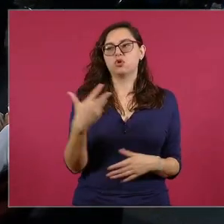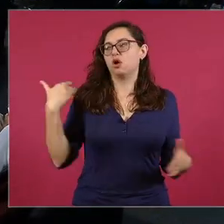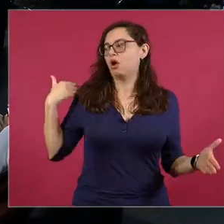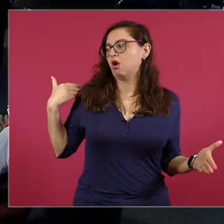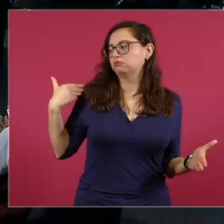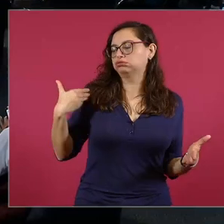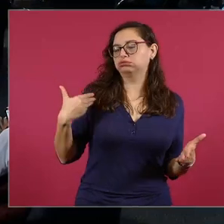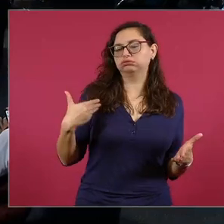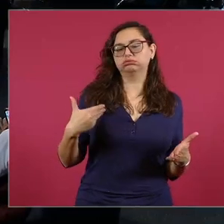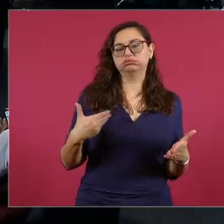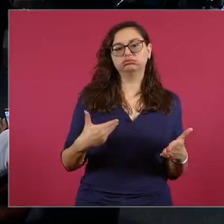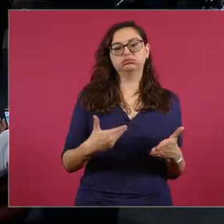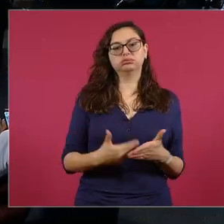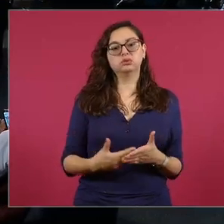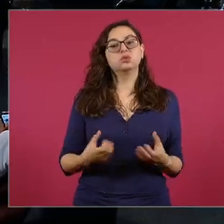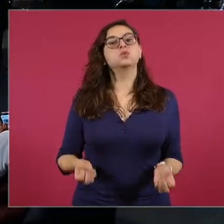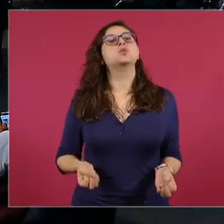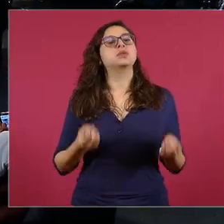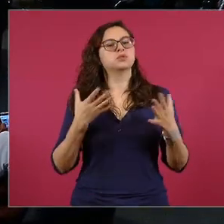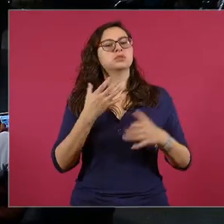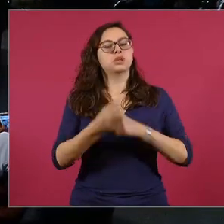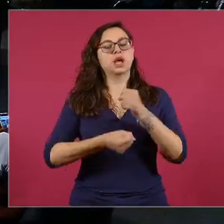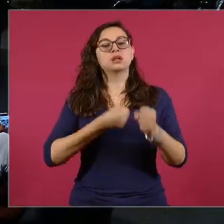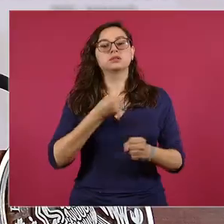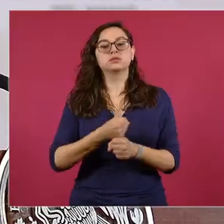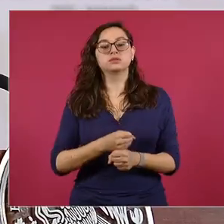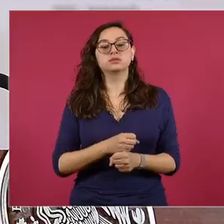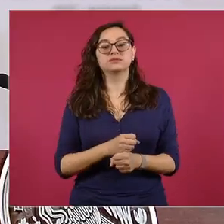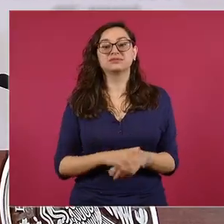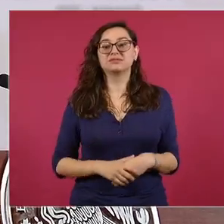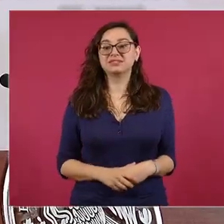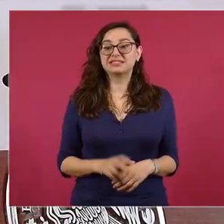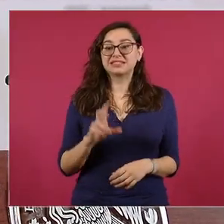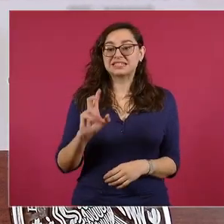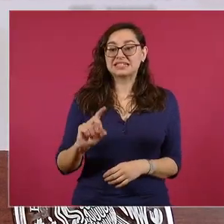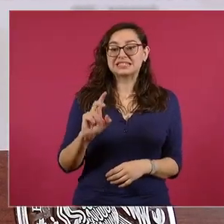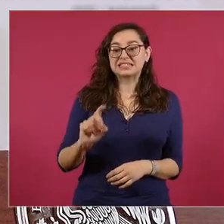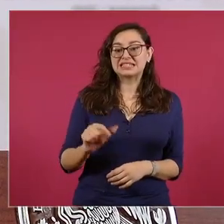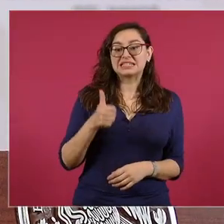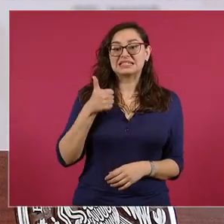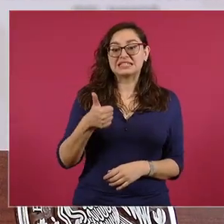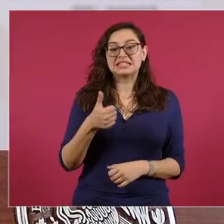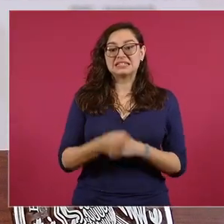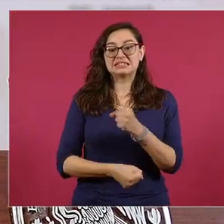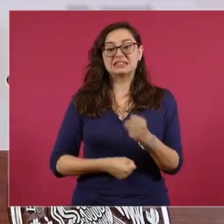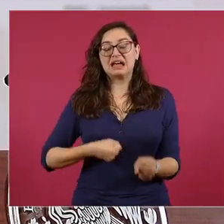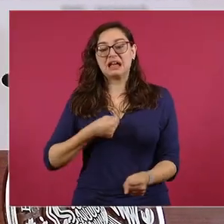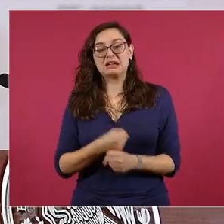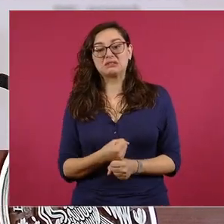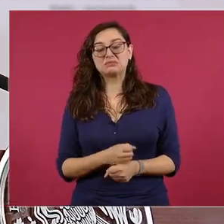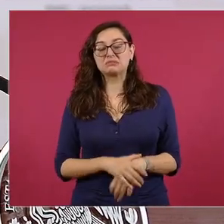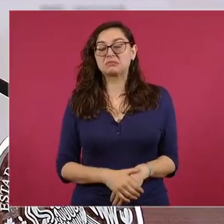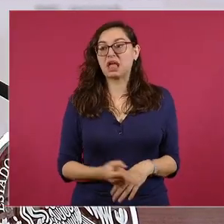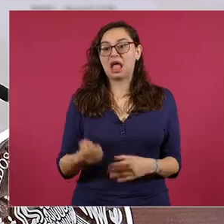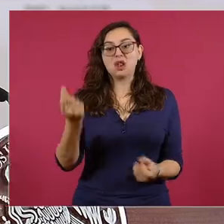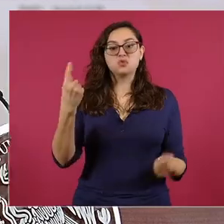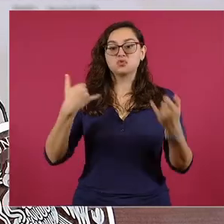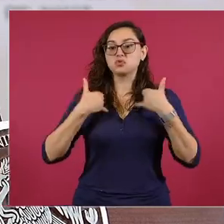36 años, muchos jóvenes no habían nacido.